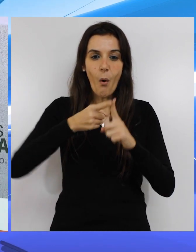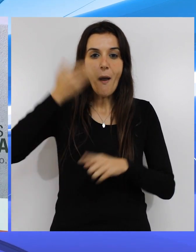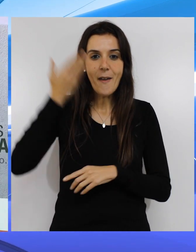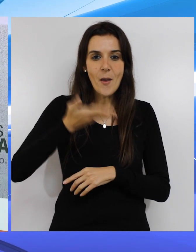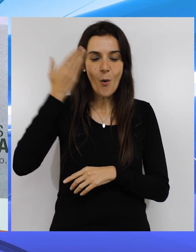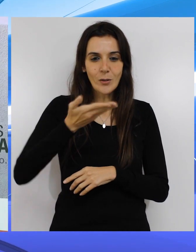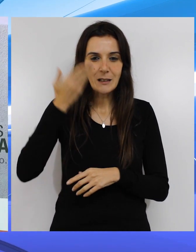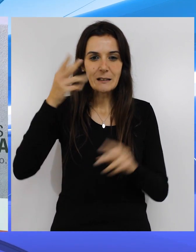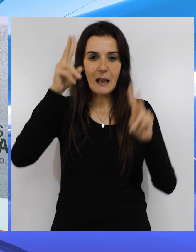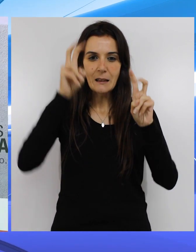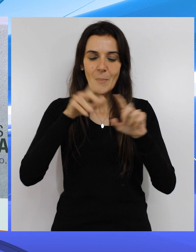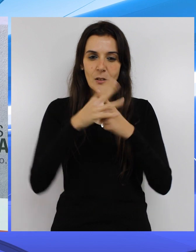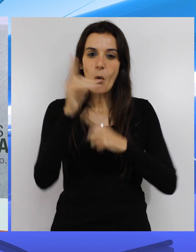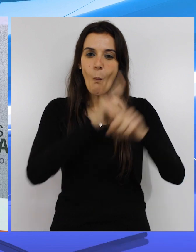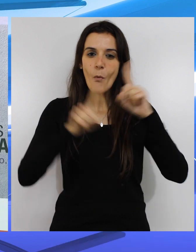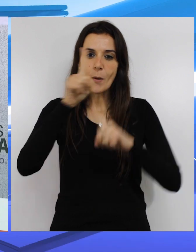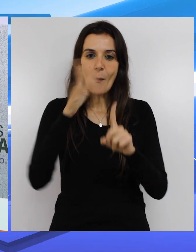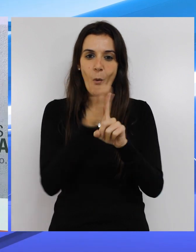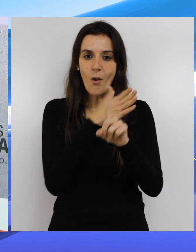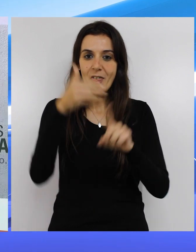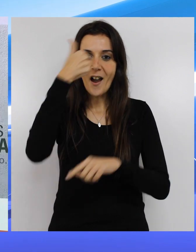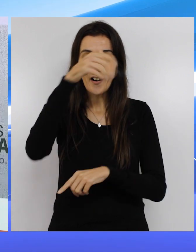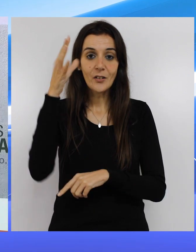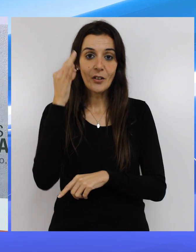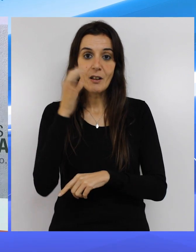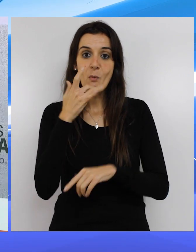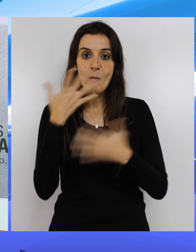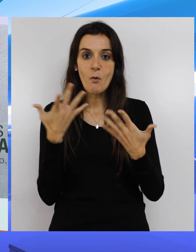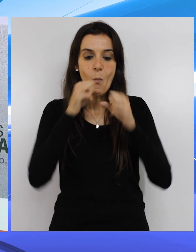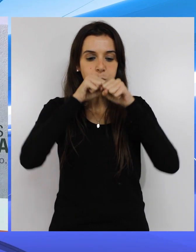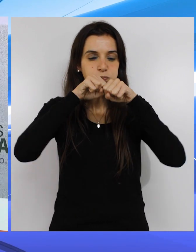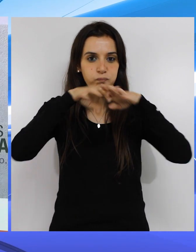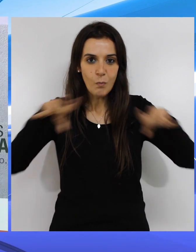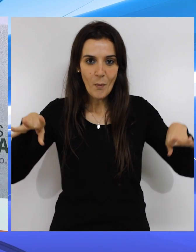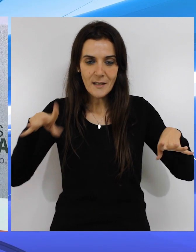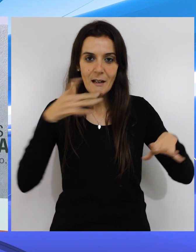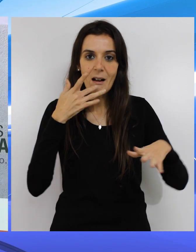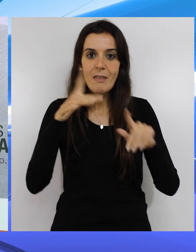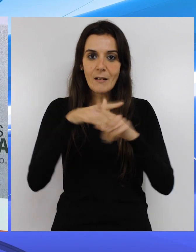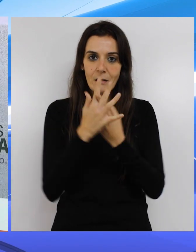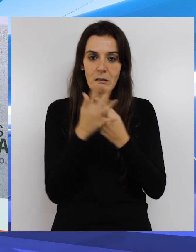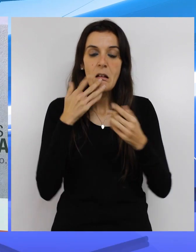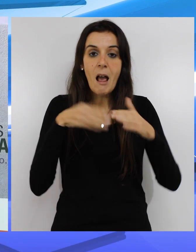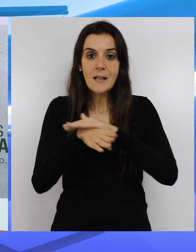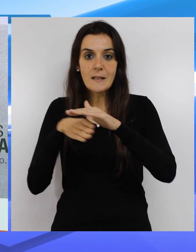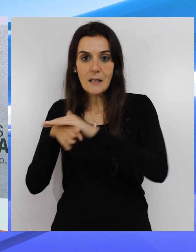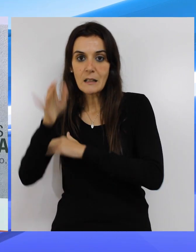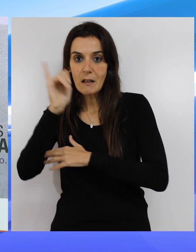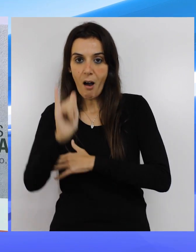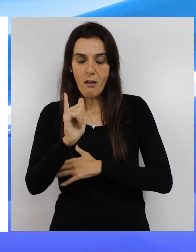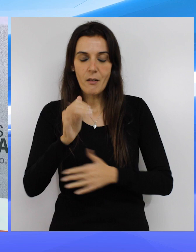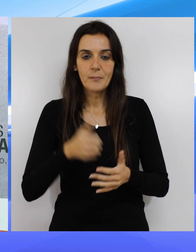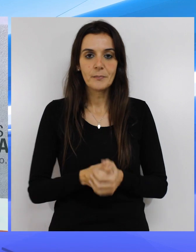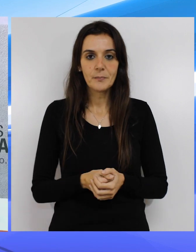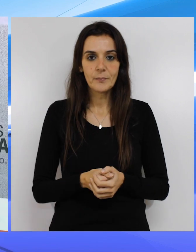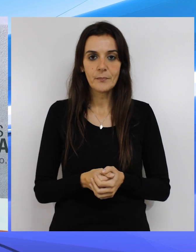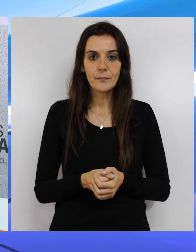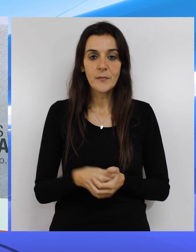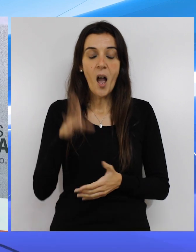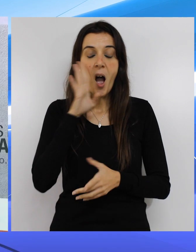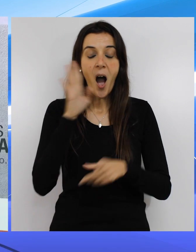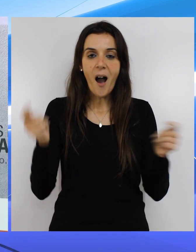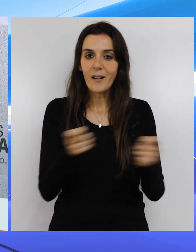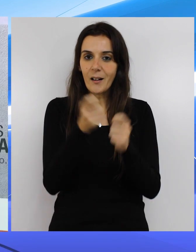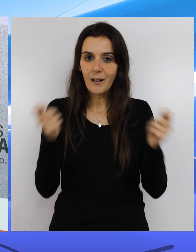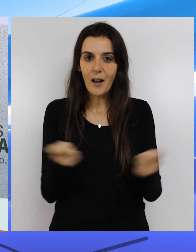y la gravedad del problema de la violencia de género así como lanzar el mensaje de que existe salida del mismo. Esta